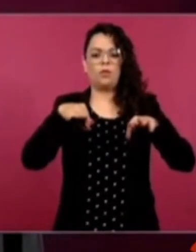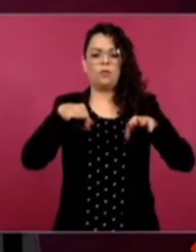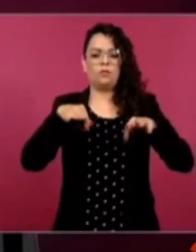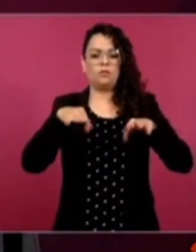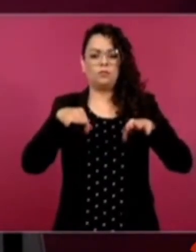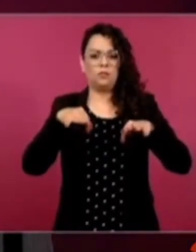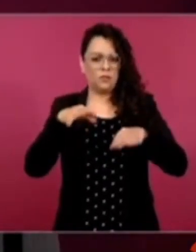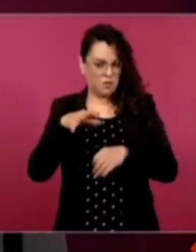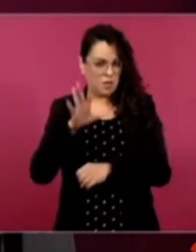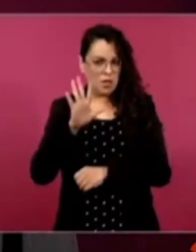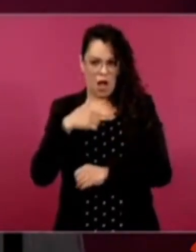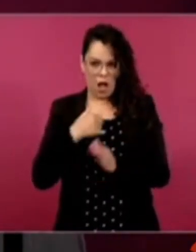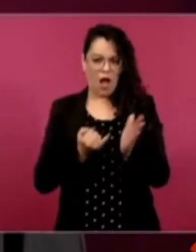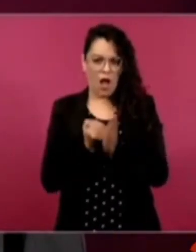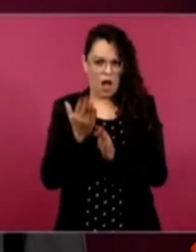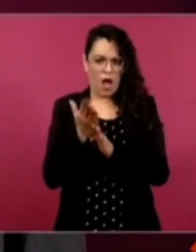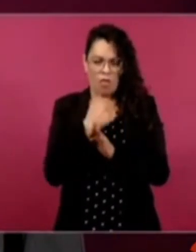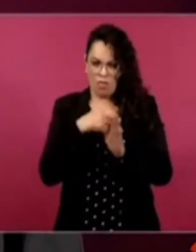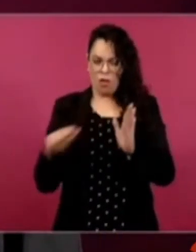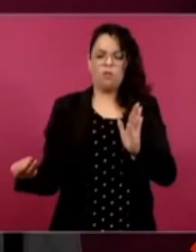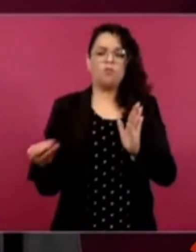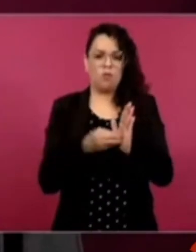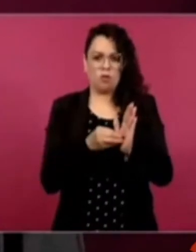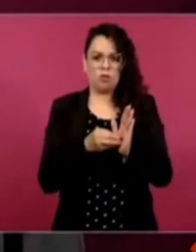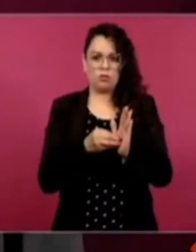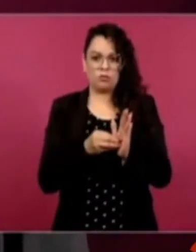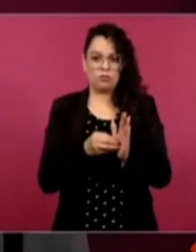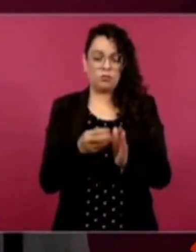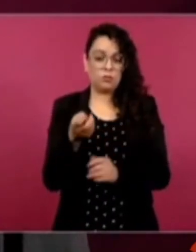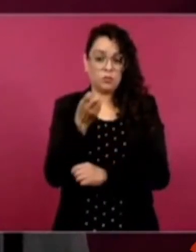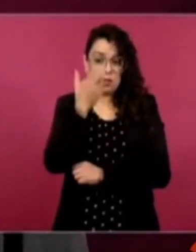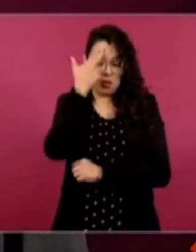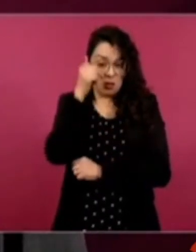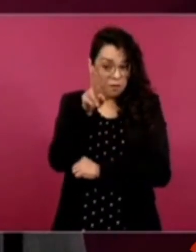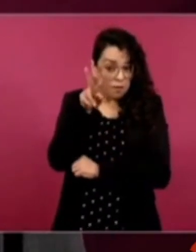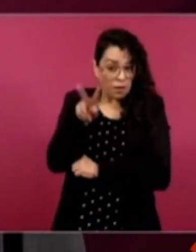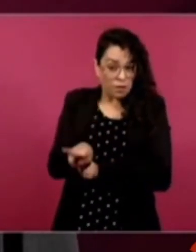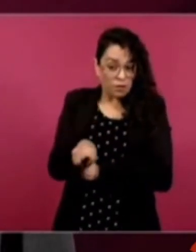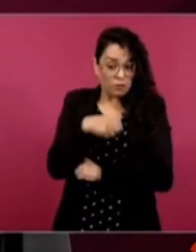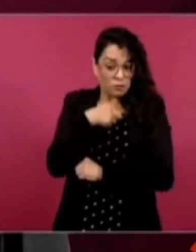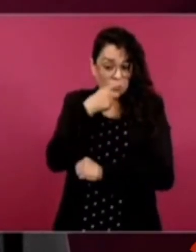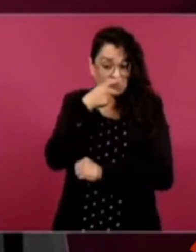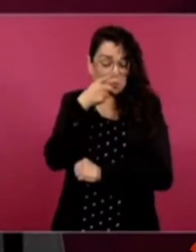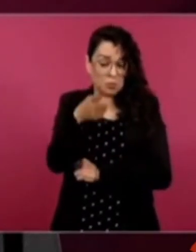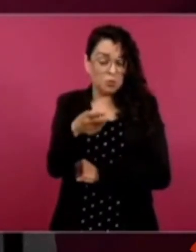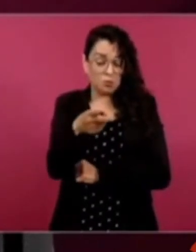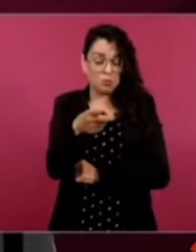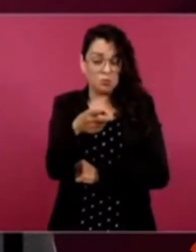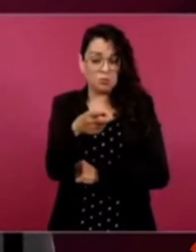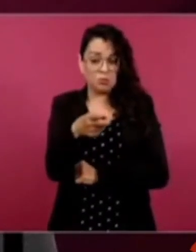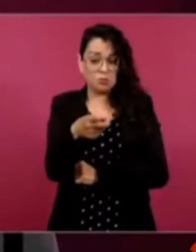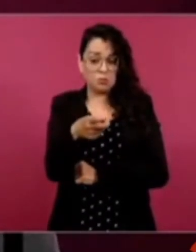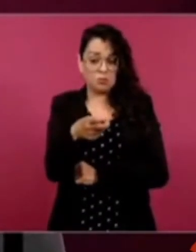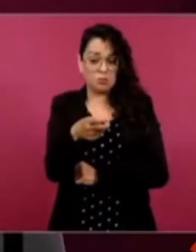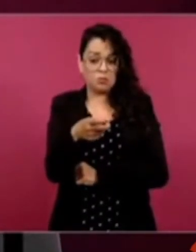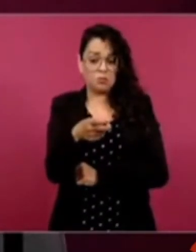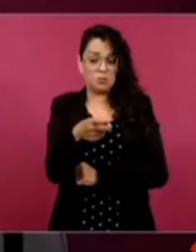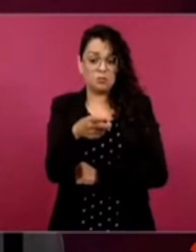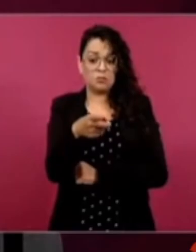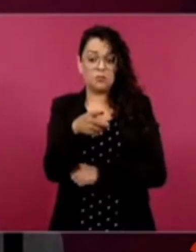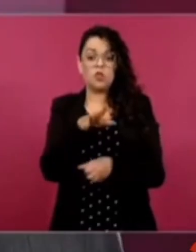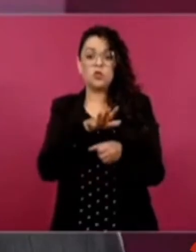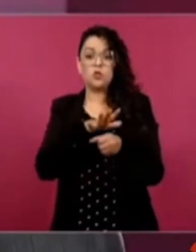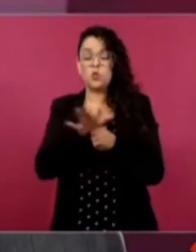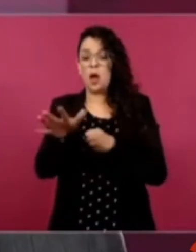ningún motivo. sea,